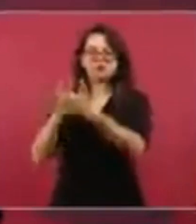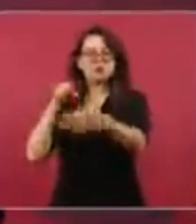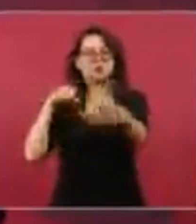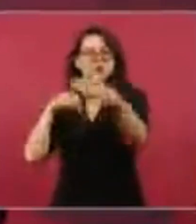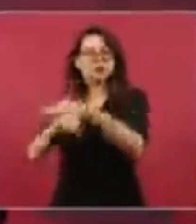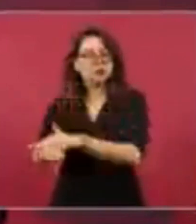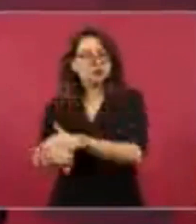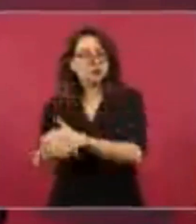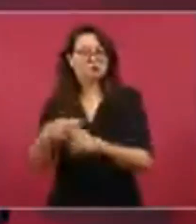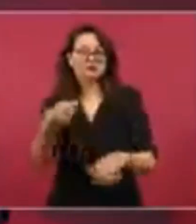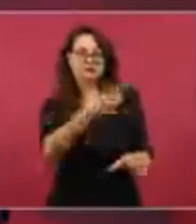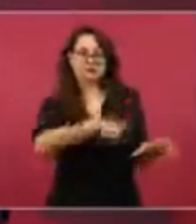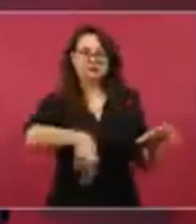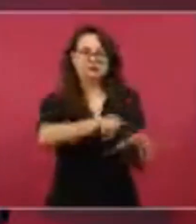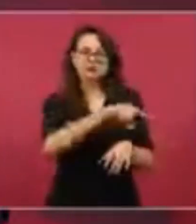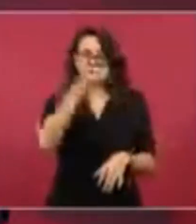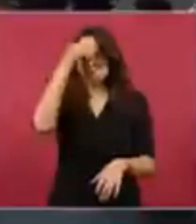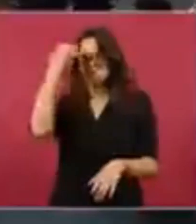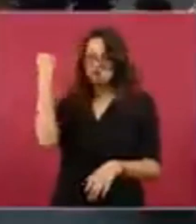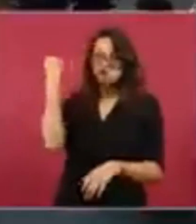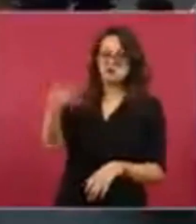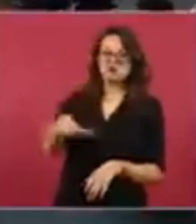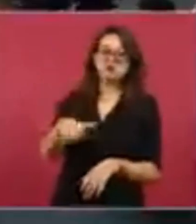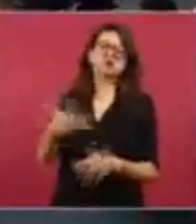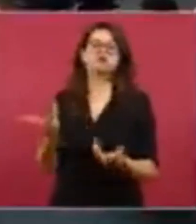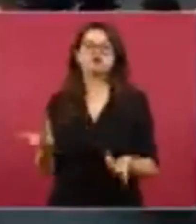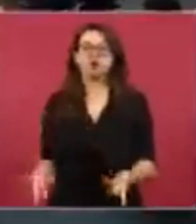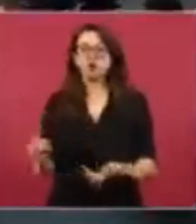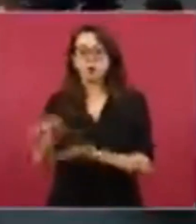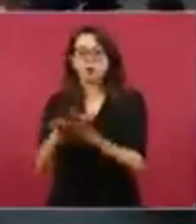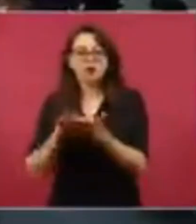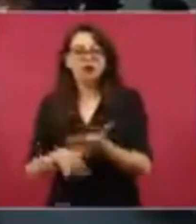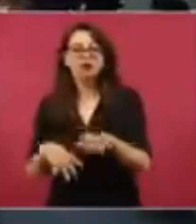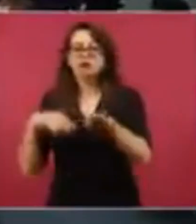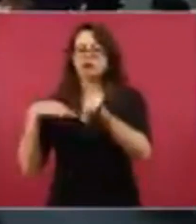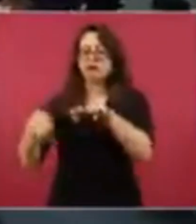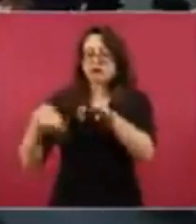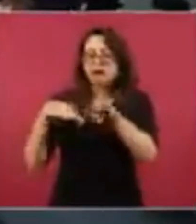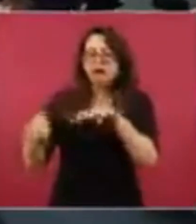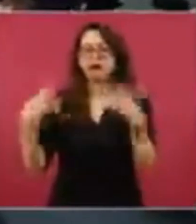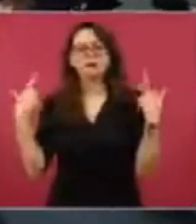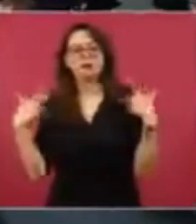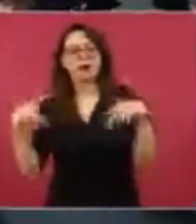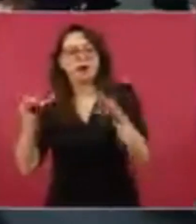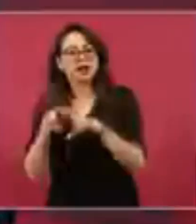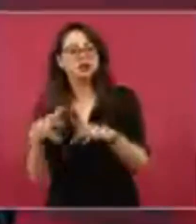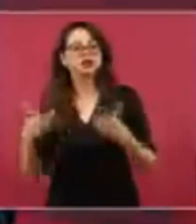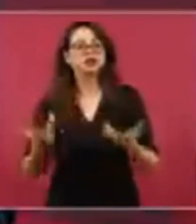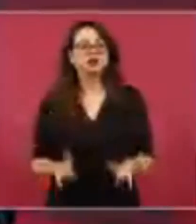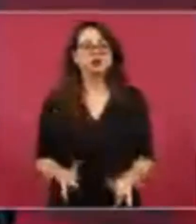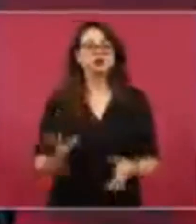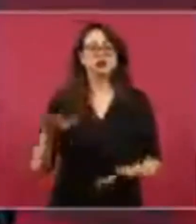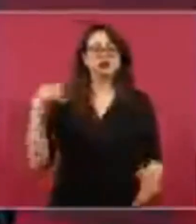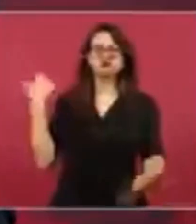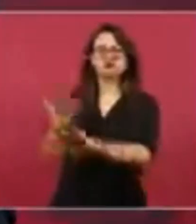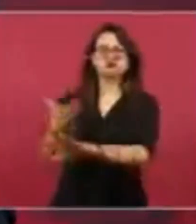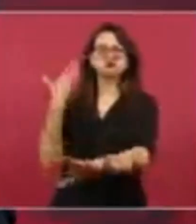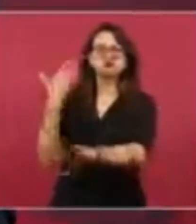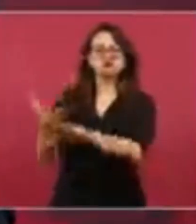en ese país, como en otros, impera el racismo